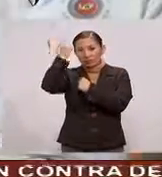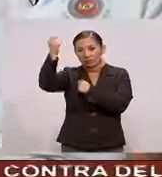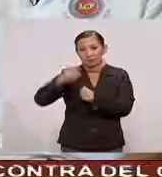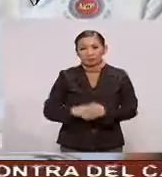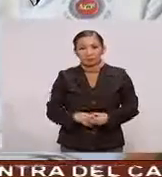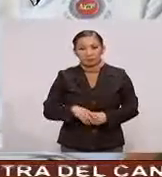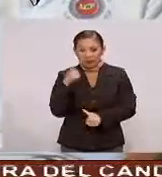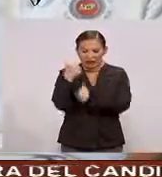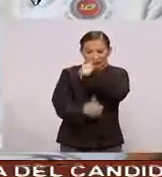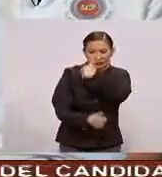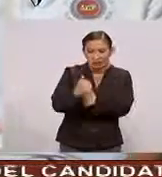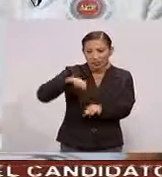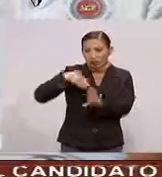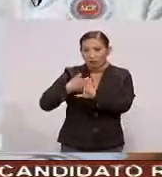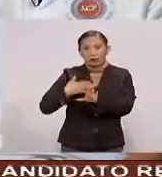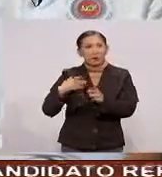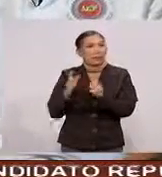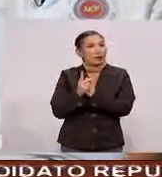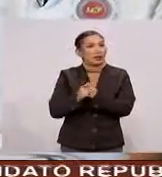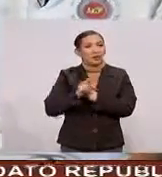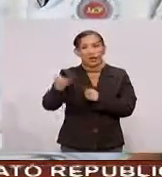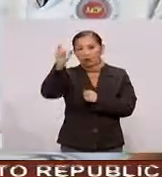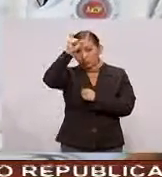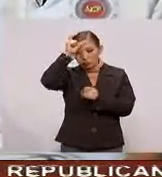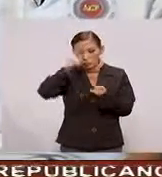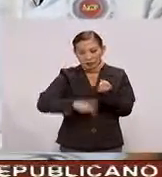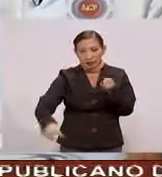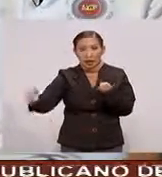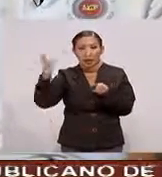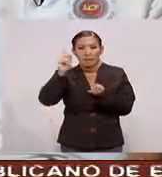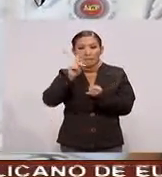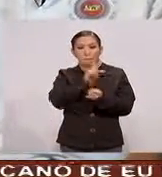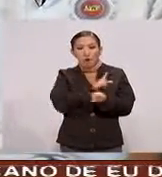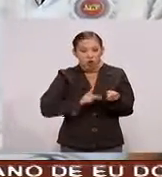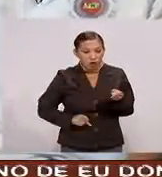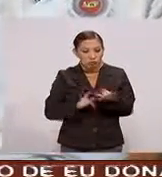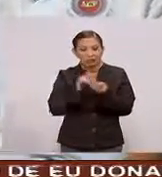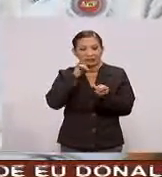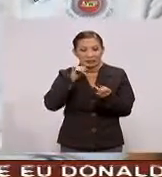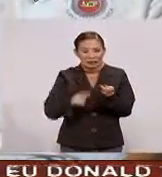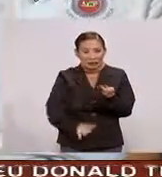Competimos Contra países Como Turquía Polonia Italia